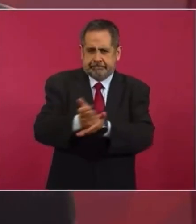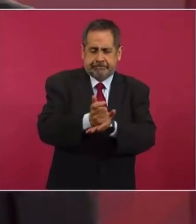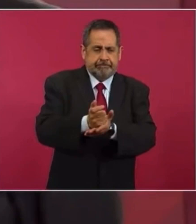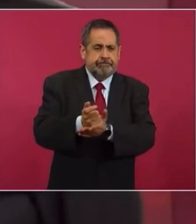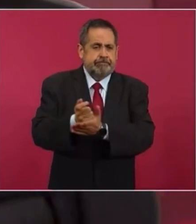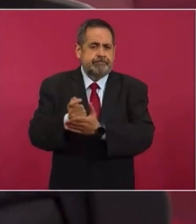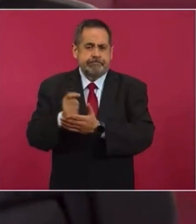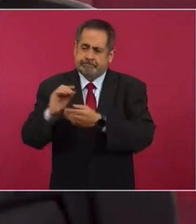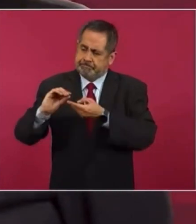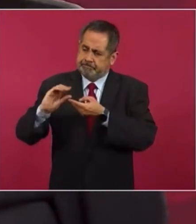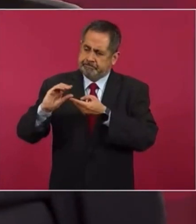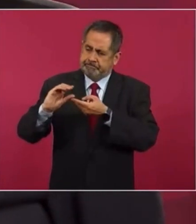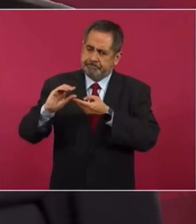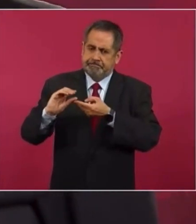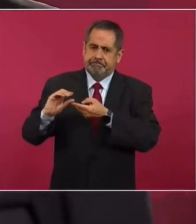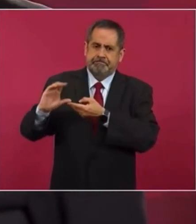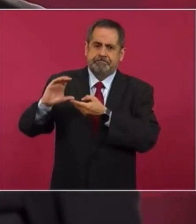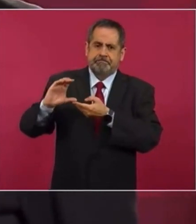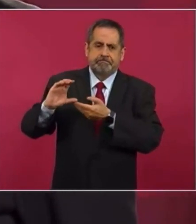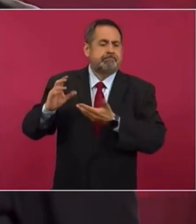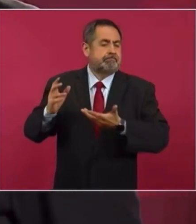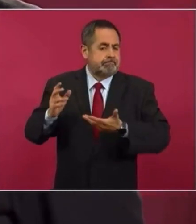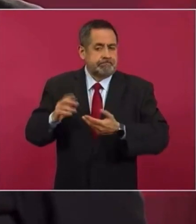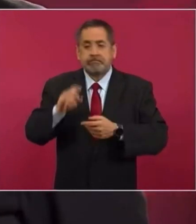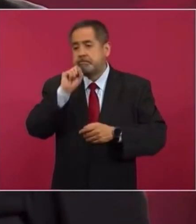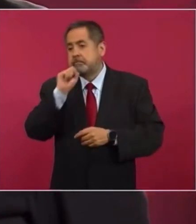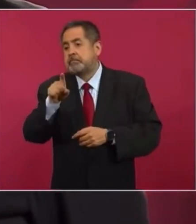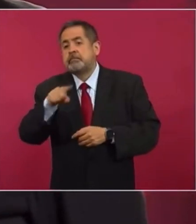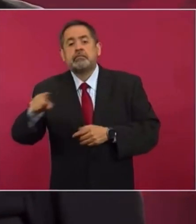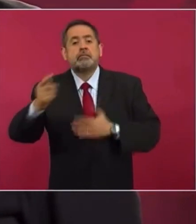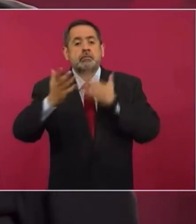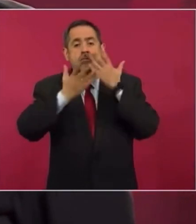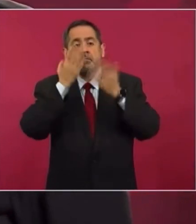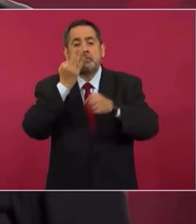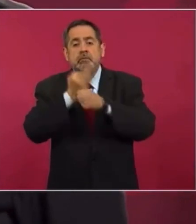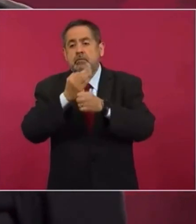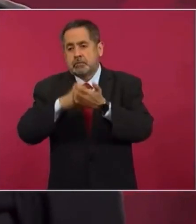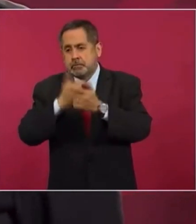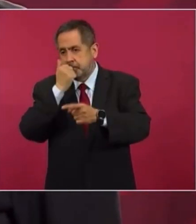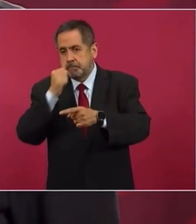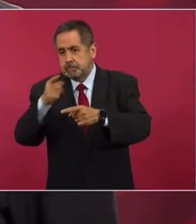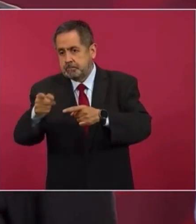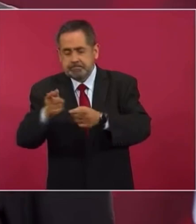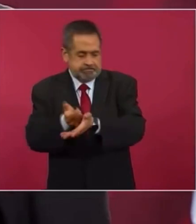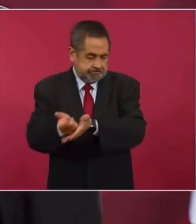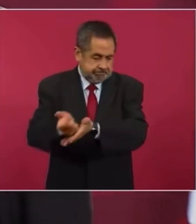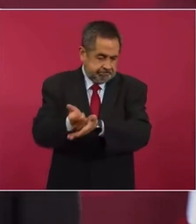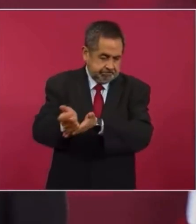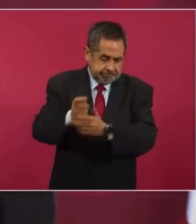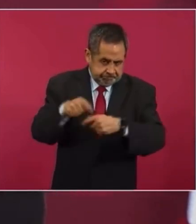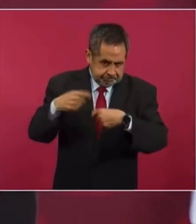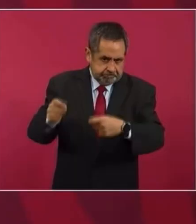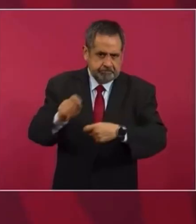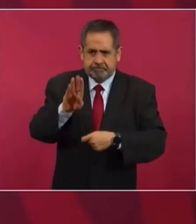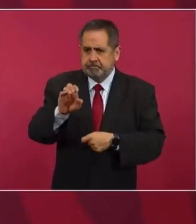el apoyo a los estudiantes, que no les falten sus becas.